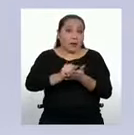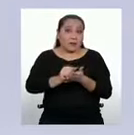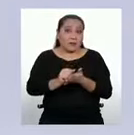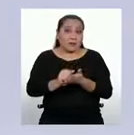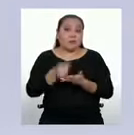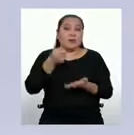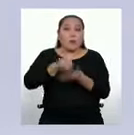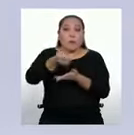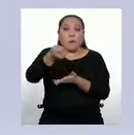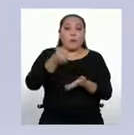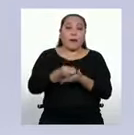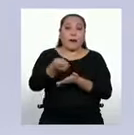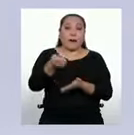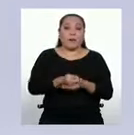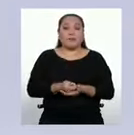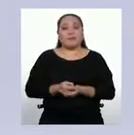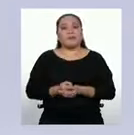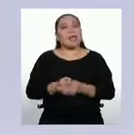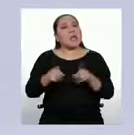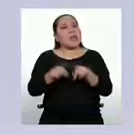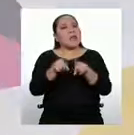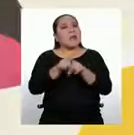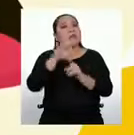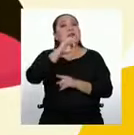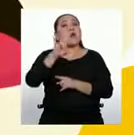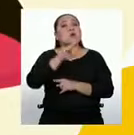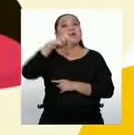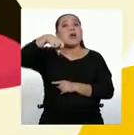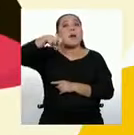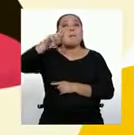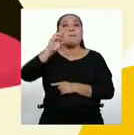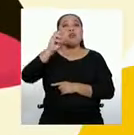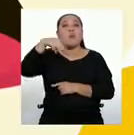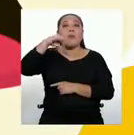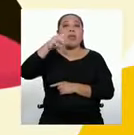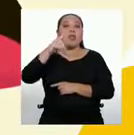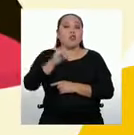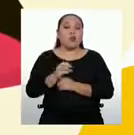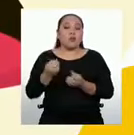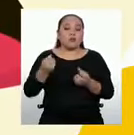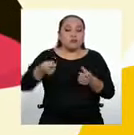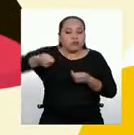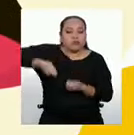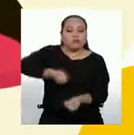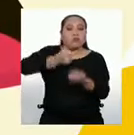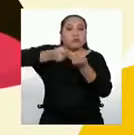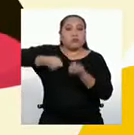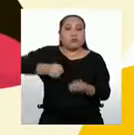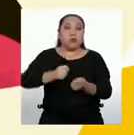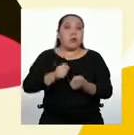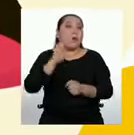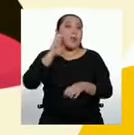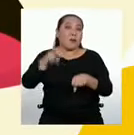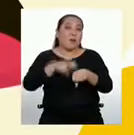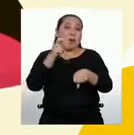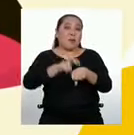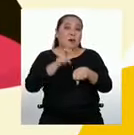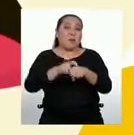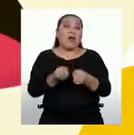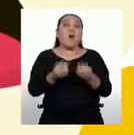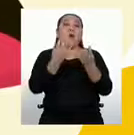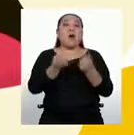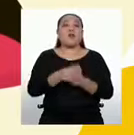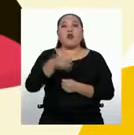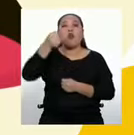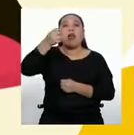También usamos el promedio en la agricultura, el promedio de producción de papa por hectárea o cuando se establece el promedio diario